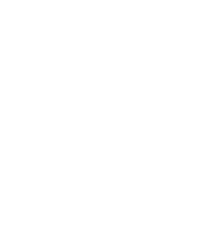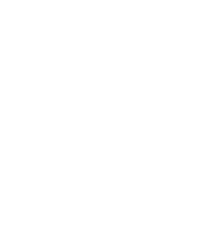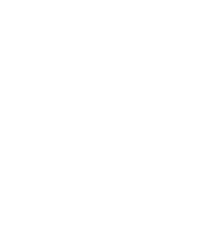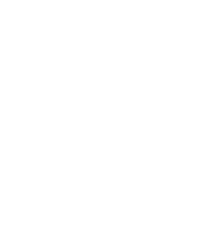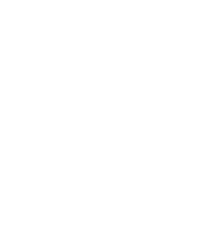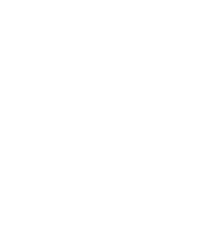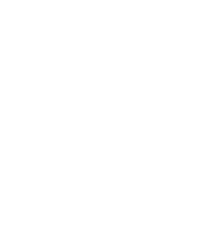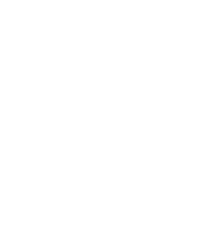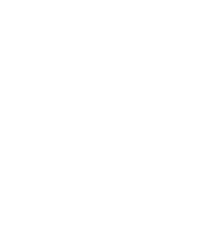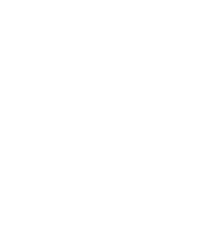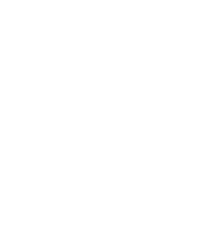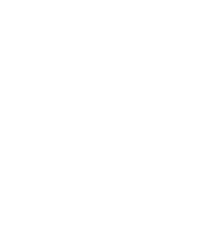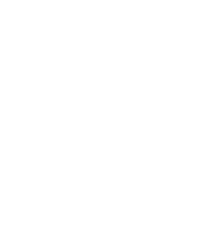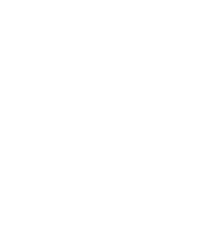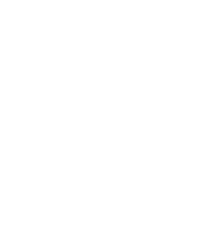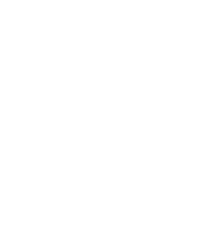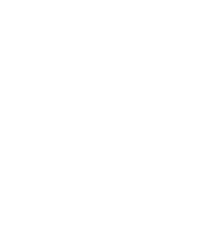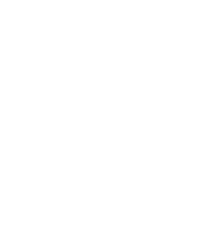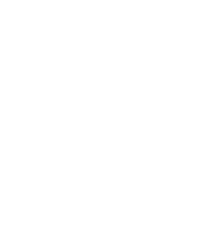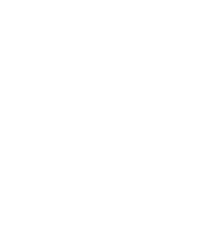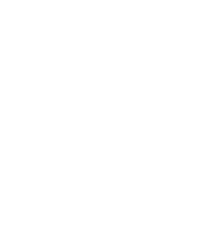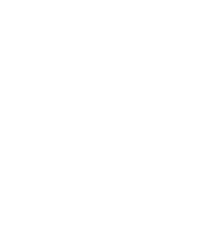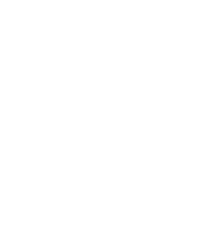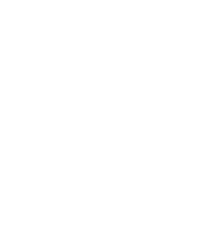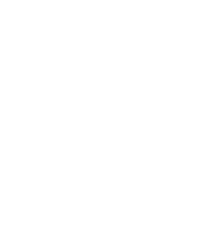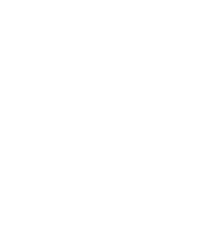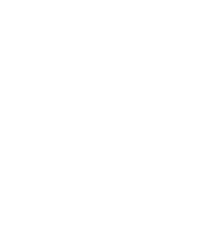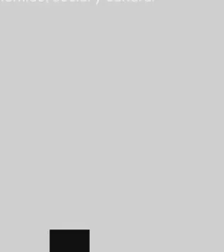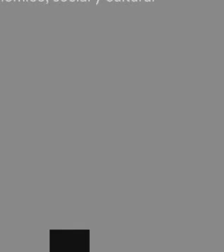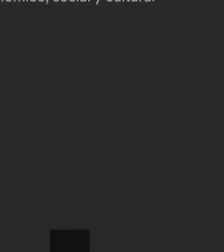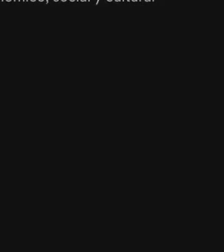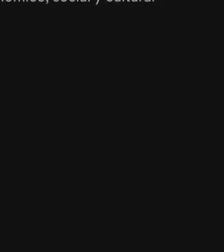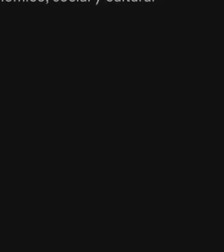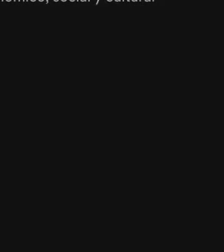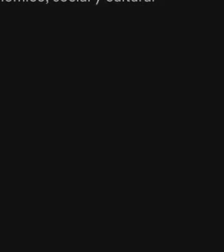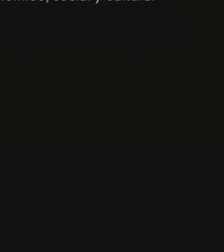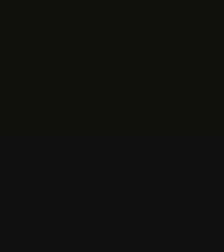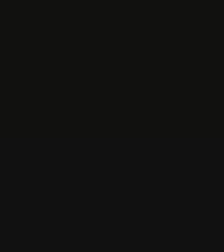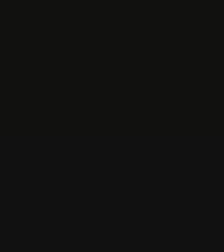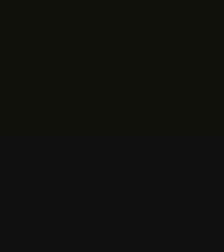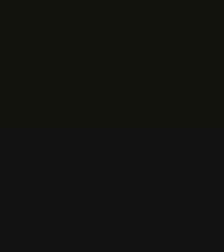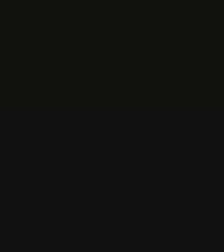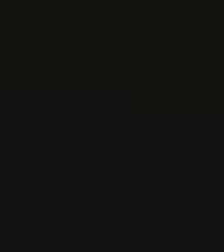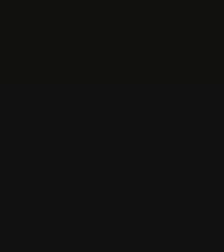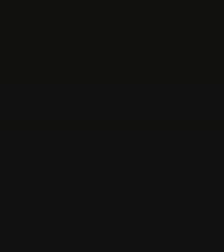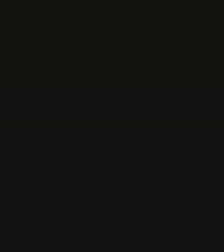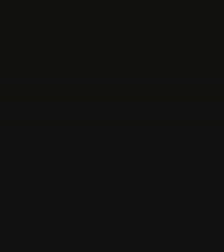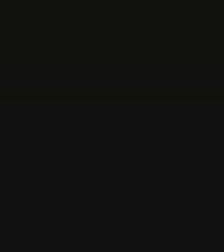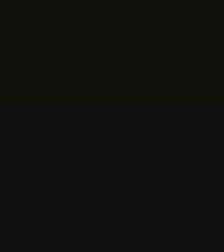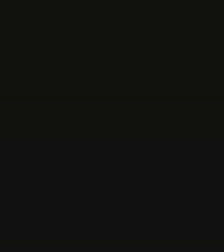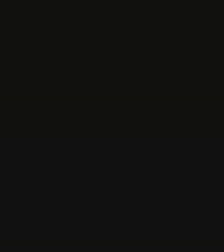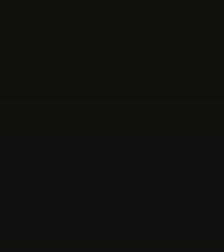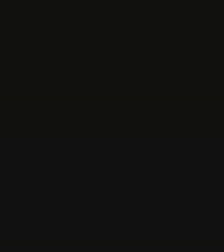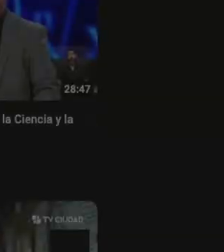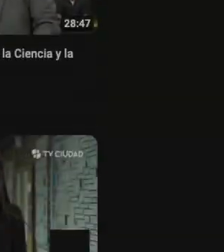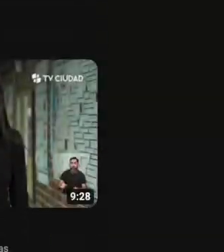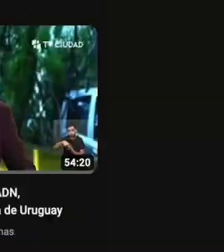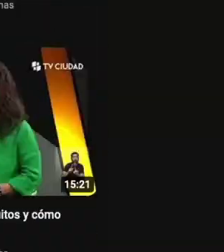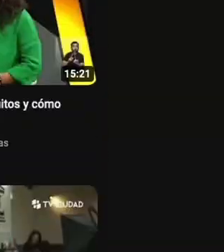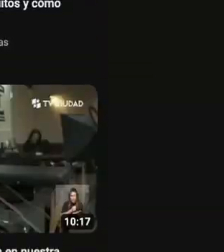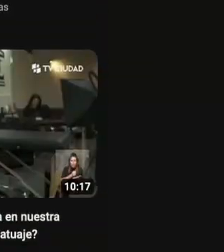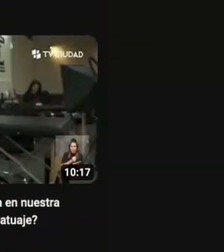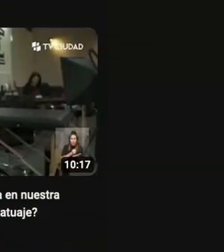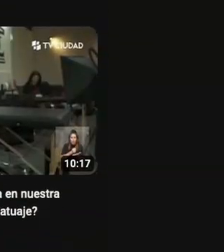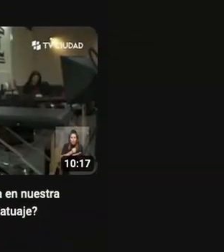Vico Uruguay, líder en biología molecular, auspicia y apoya la difusión de los principales contenidos de Sobre